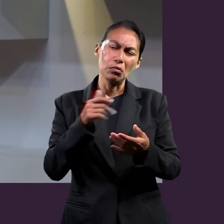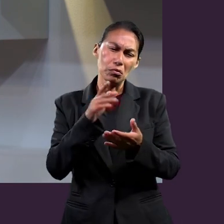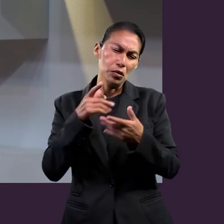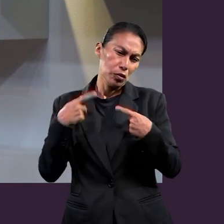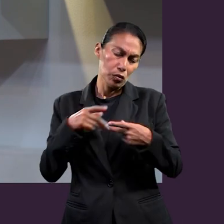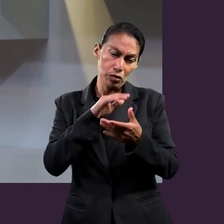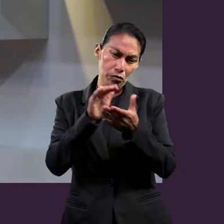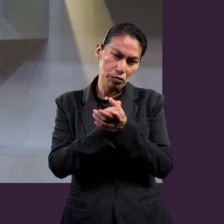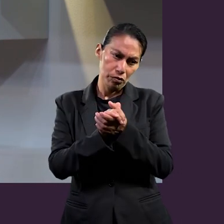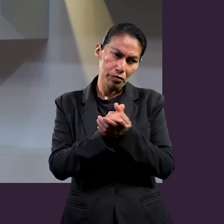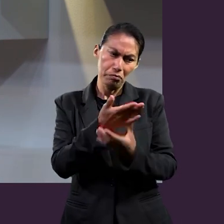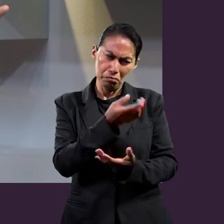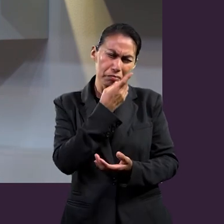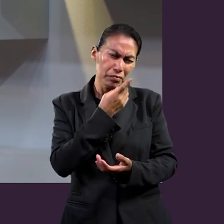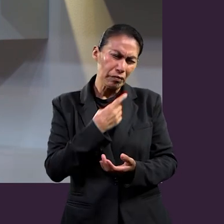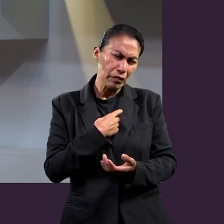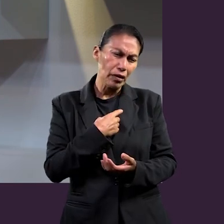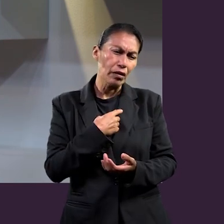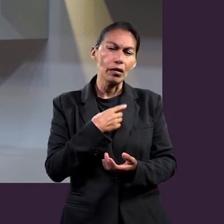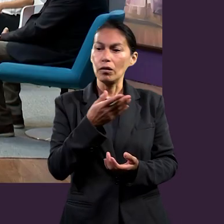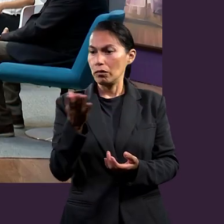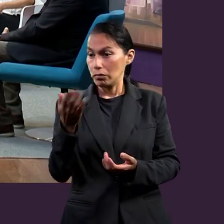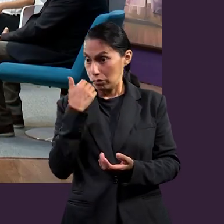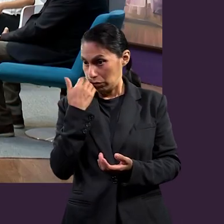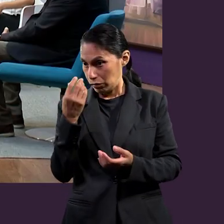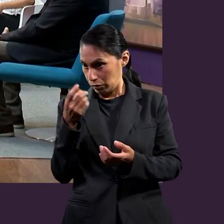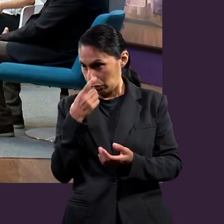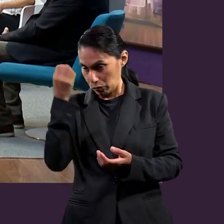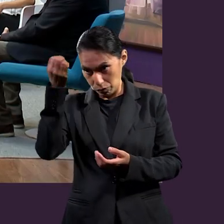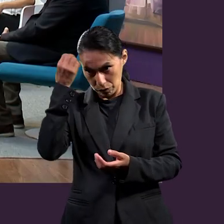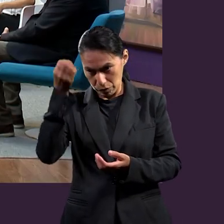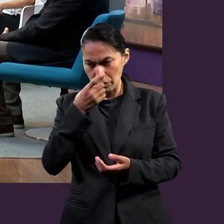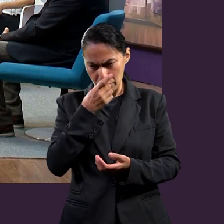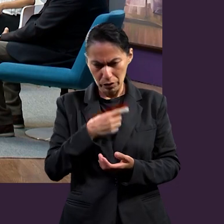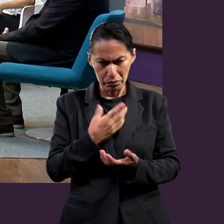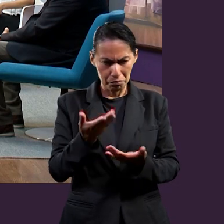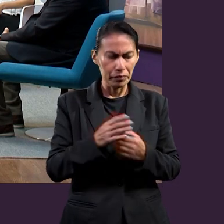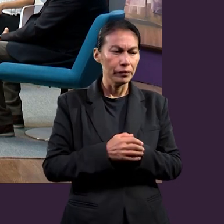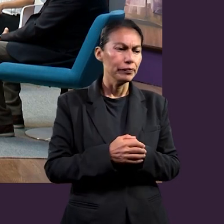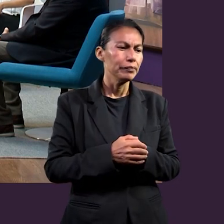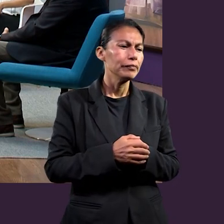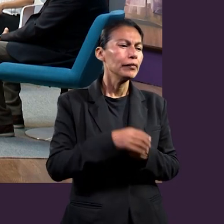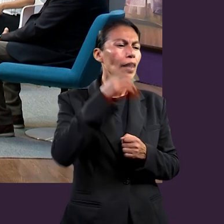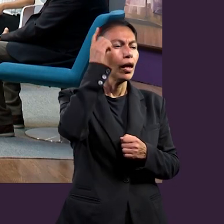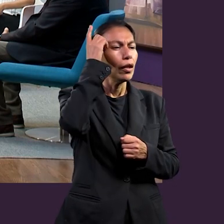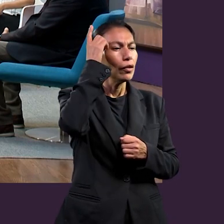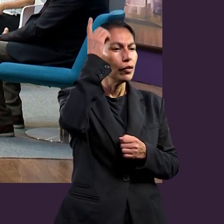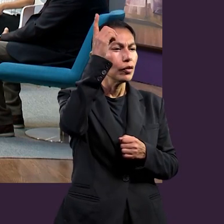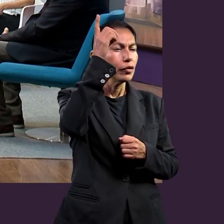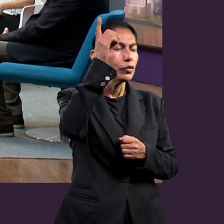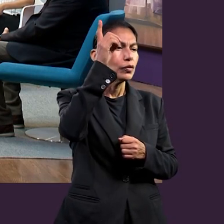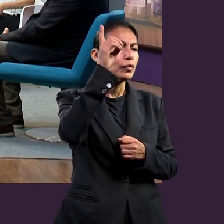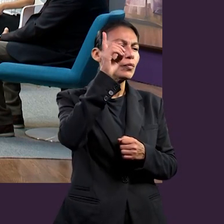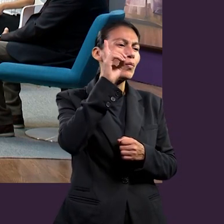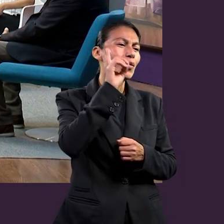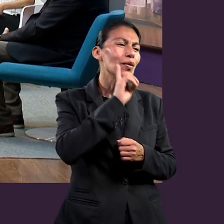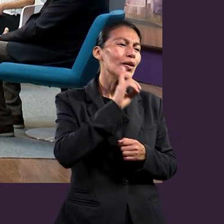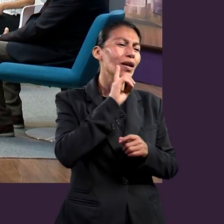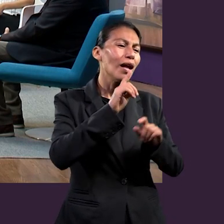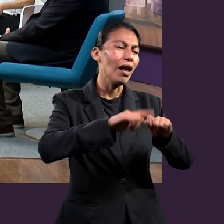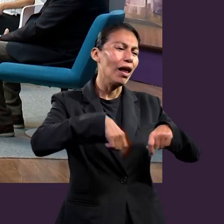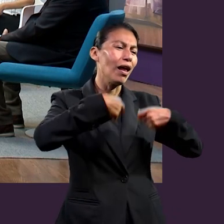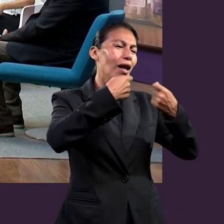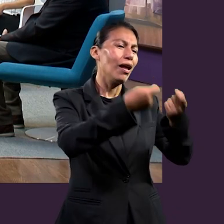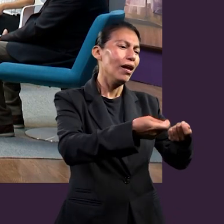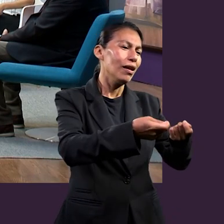pregunta y los demás, si queremos hacer una aportación, pues también es válido. ¿Qué importancia tiene el consejo que Dios da a las damas en un